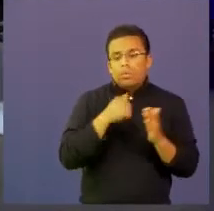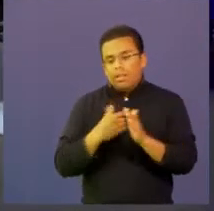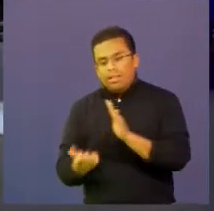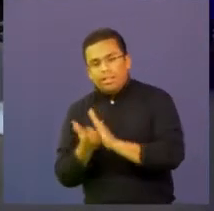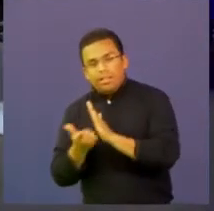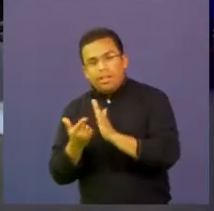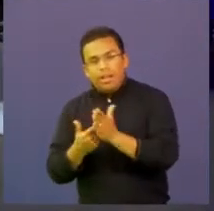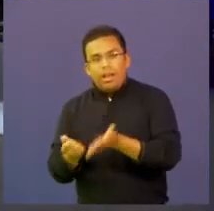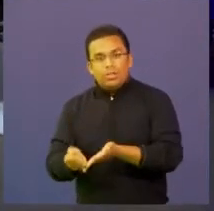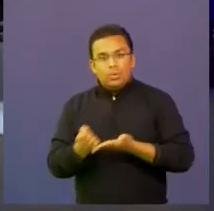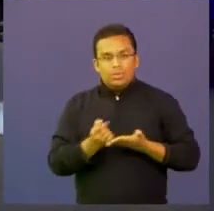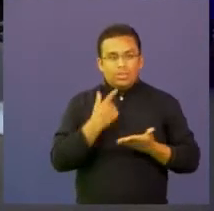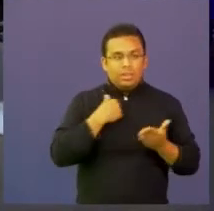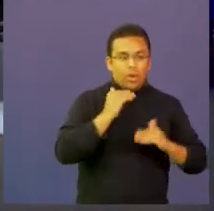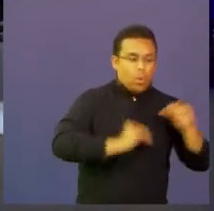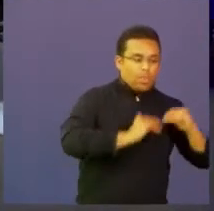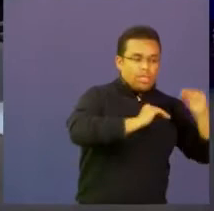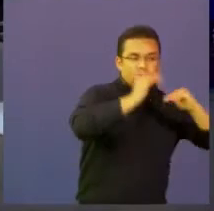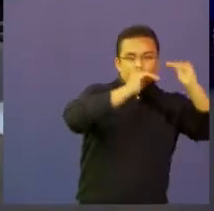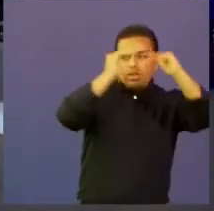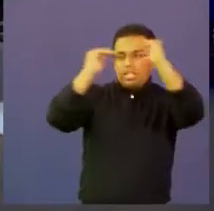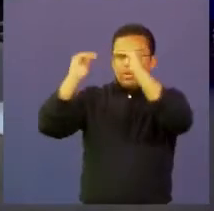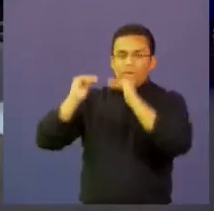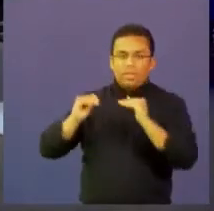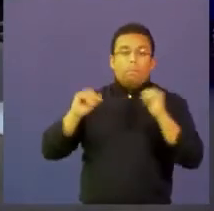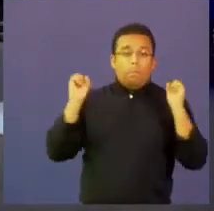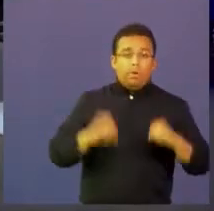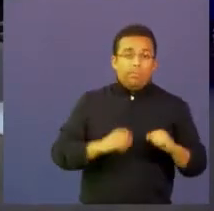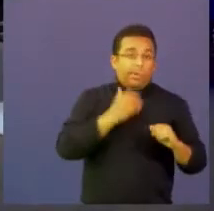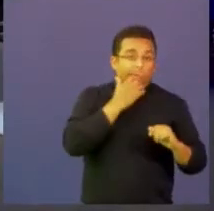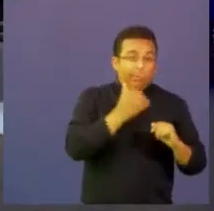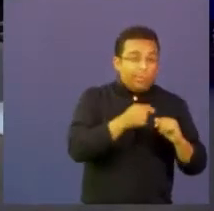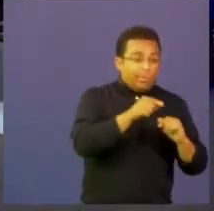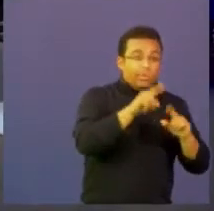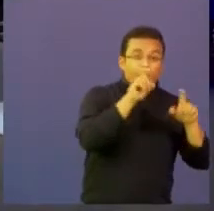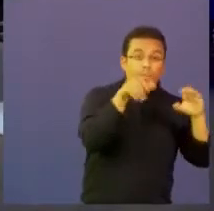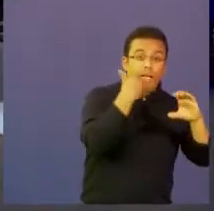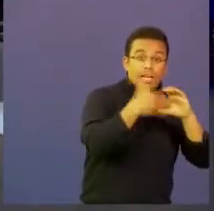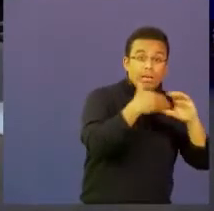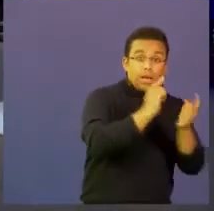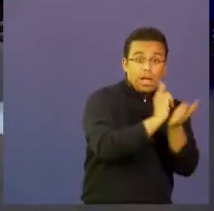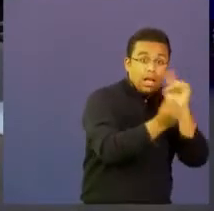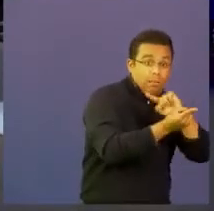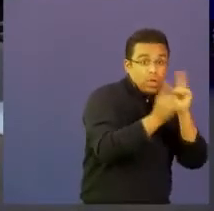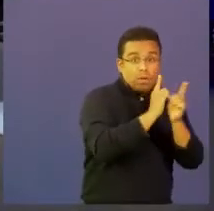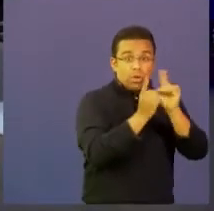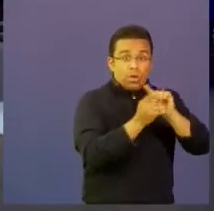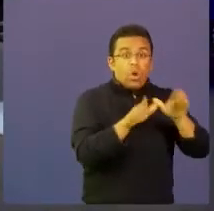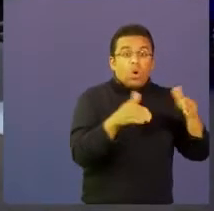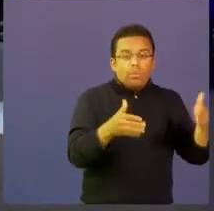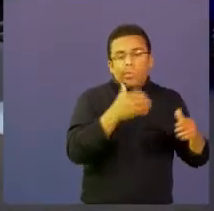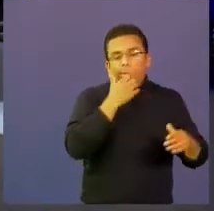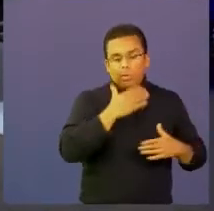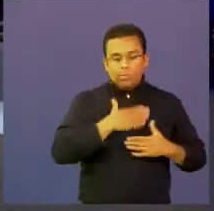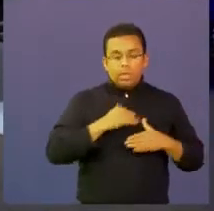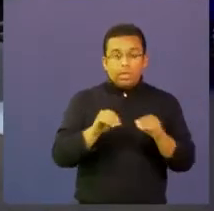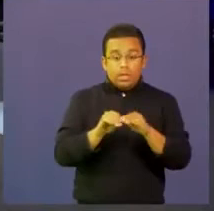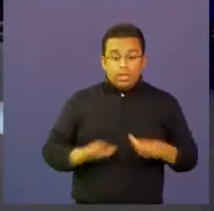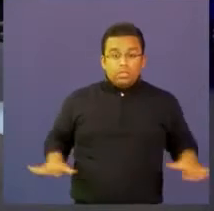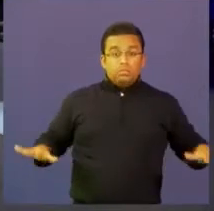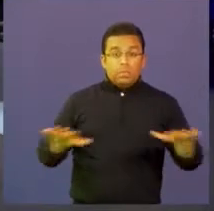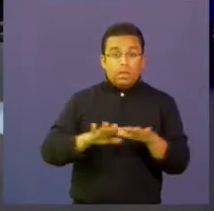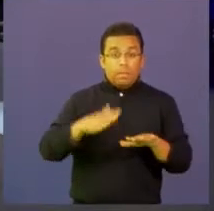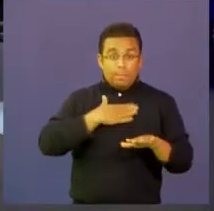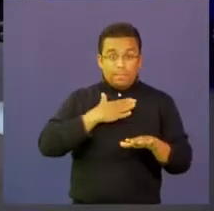que tiene cada uno cómo podemos incorporar la línea de cambio climático cómo identifico cuáles son el clima de mi región entonces cómo ha